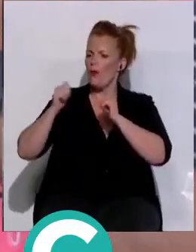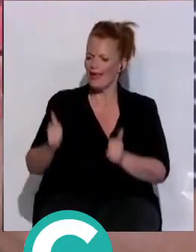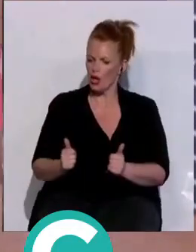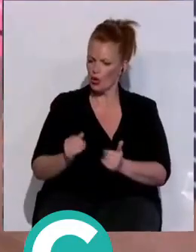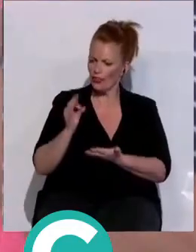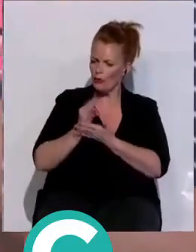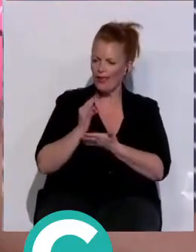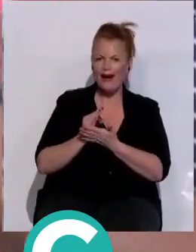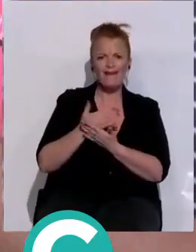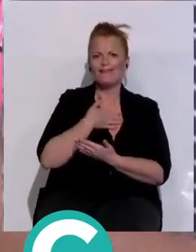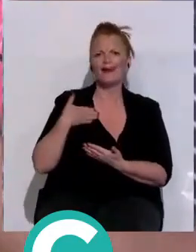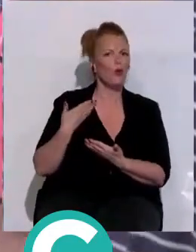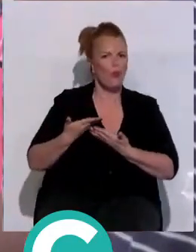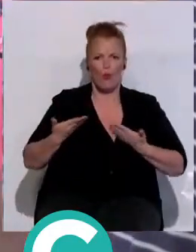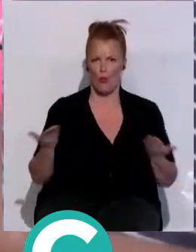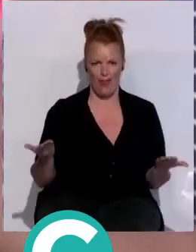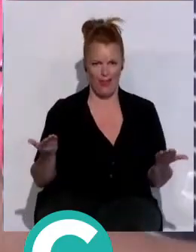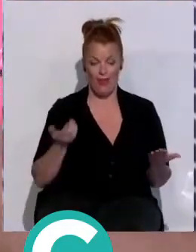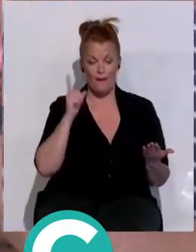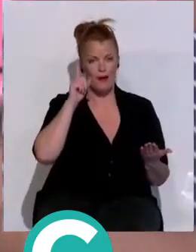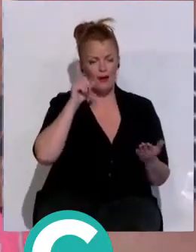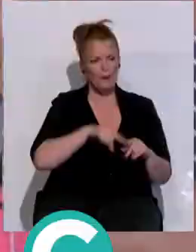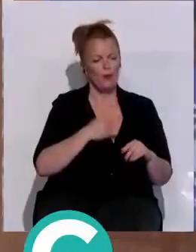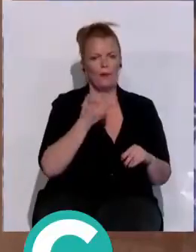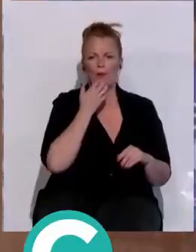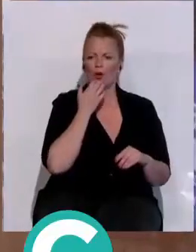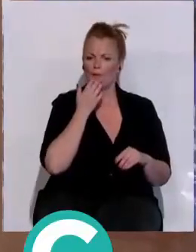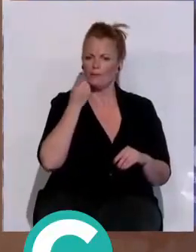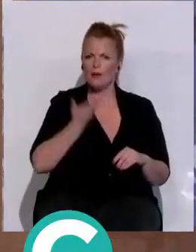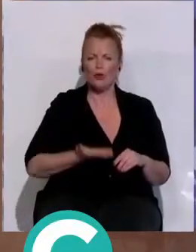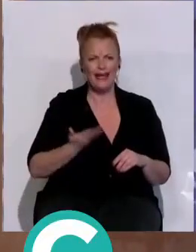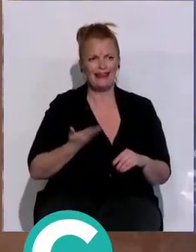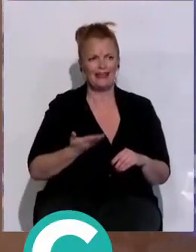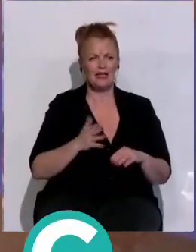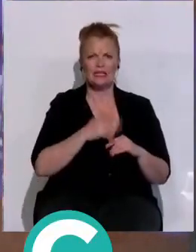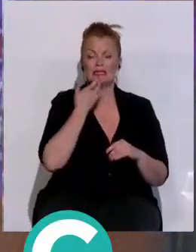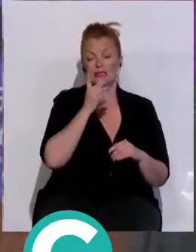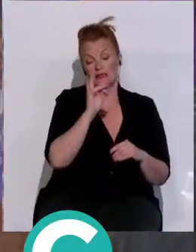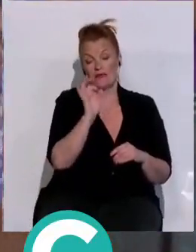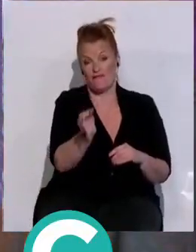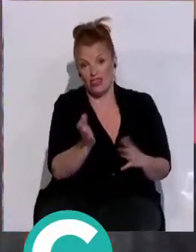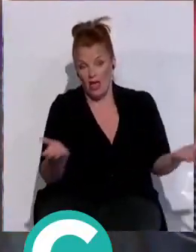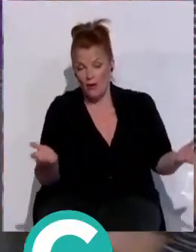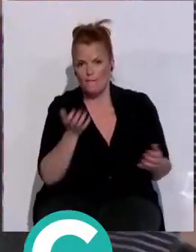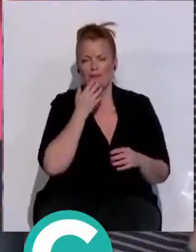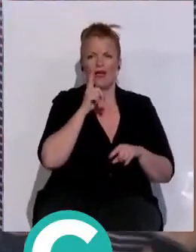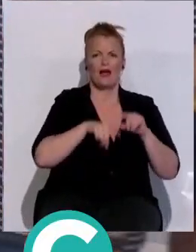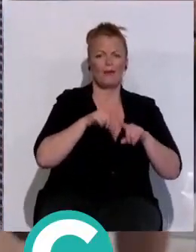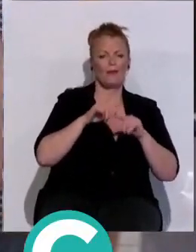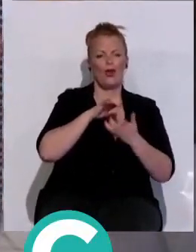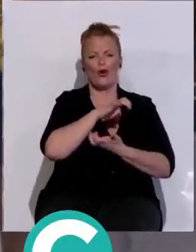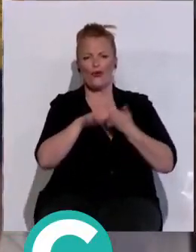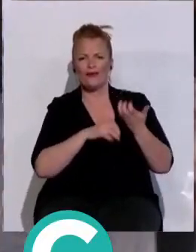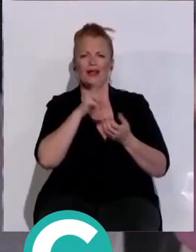partido que, como señaló el alcalde, quiere convencer en estos 15 días a los gaditanos que Podemos es la verdadera alternativa para